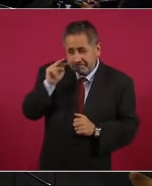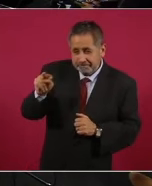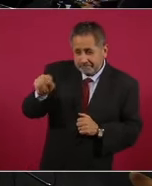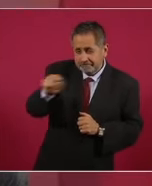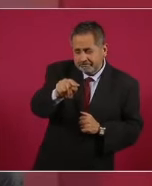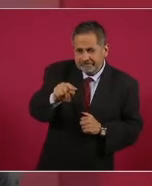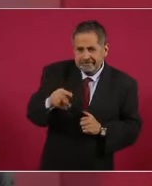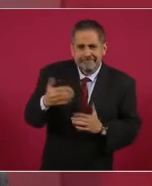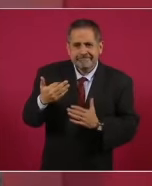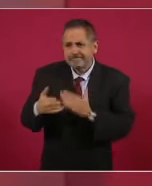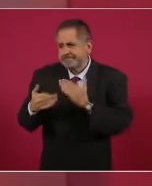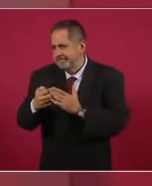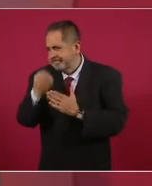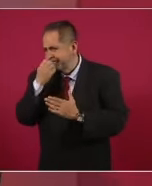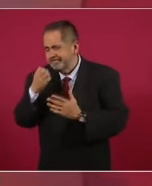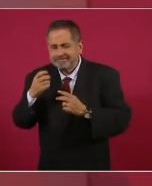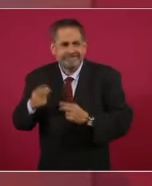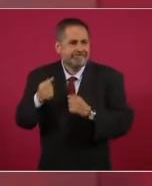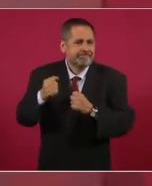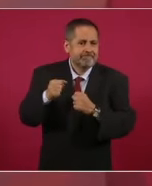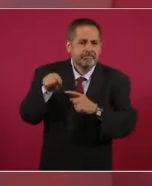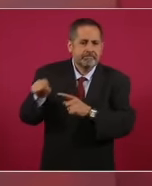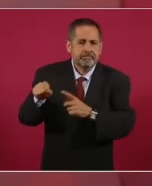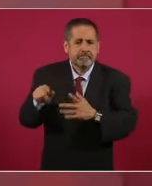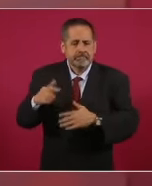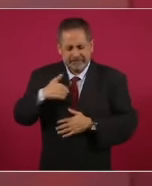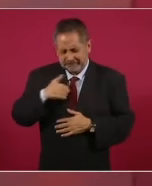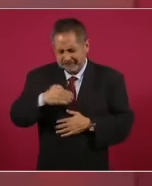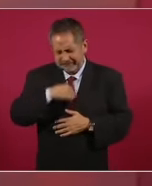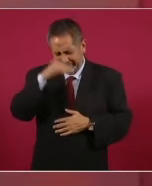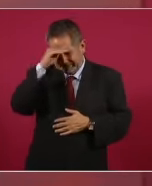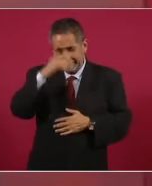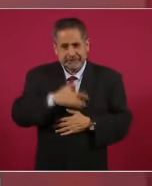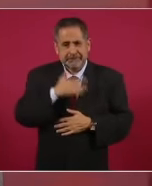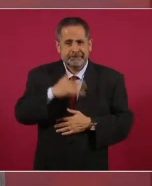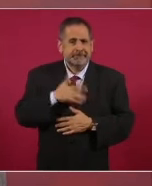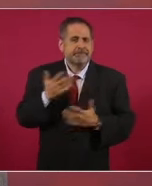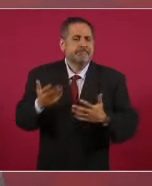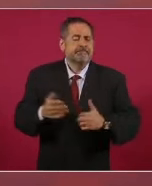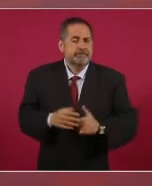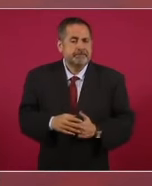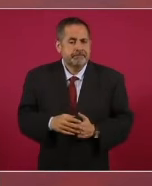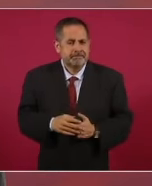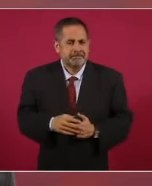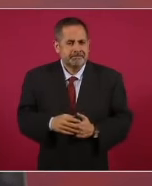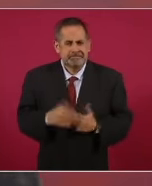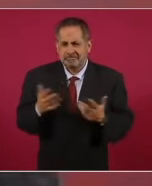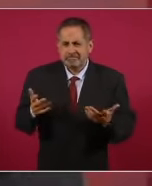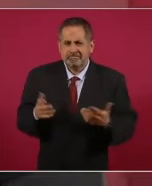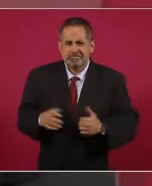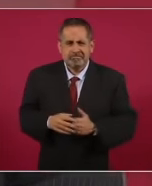me pongo a pensar, bueno,